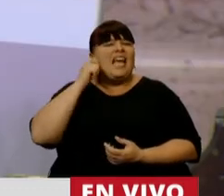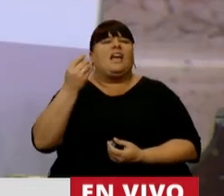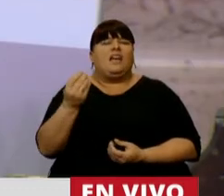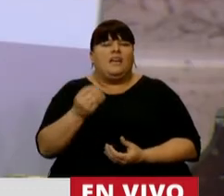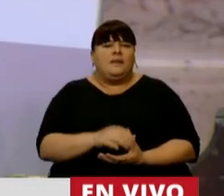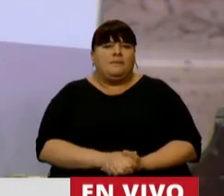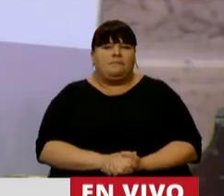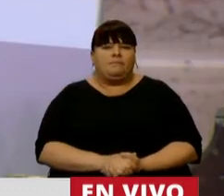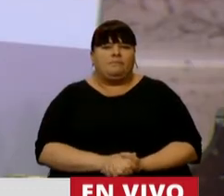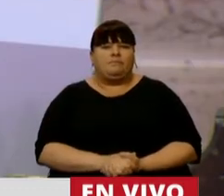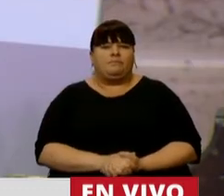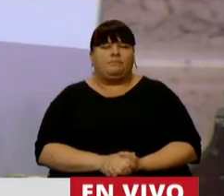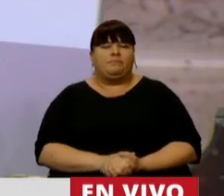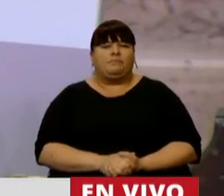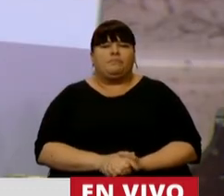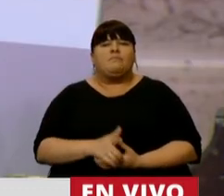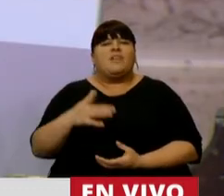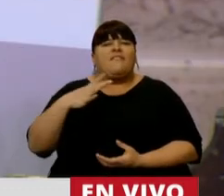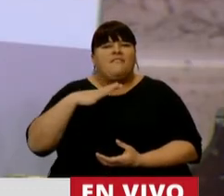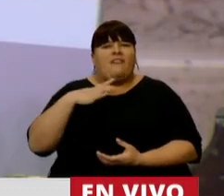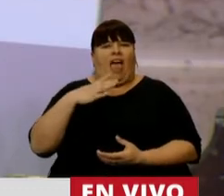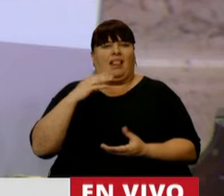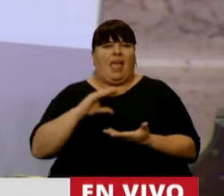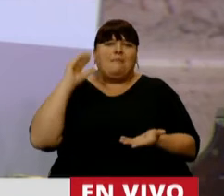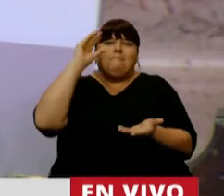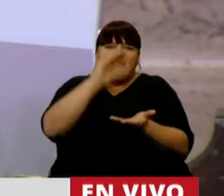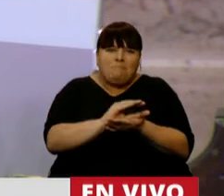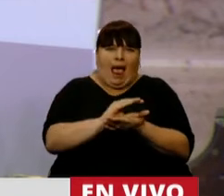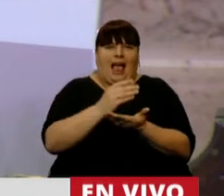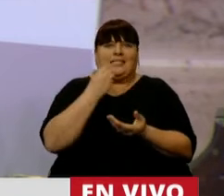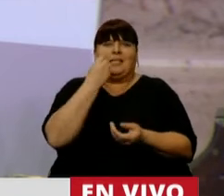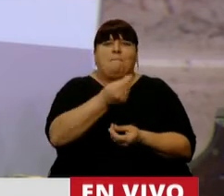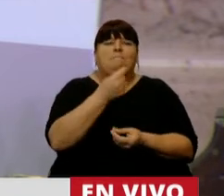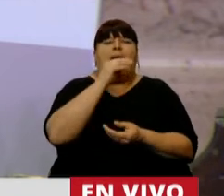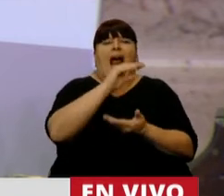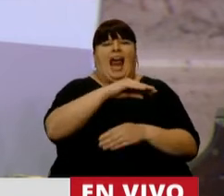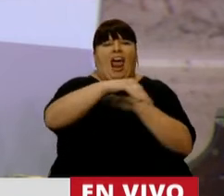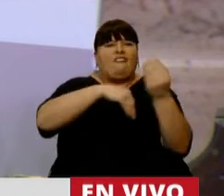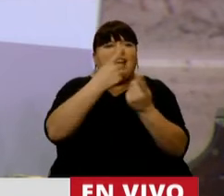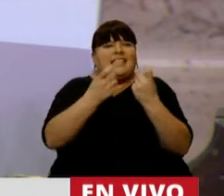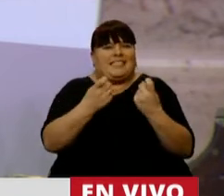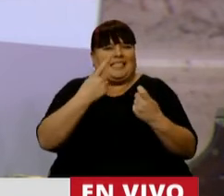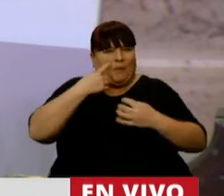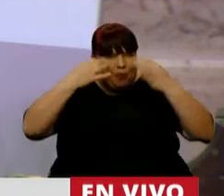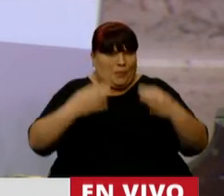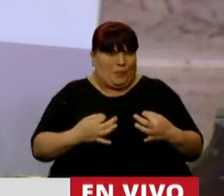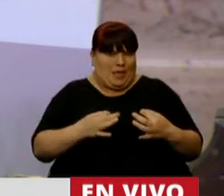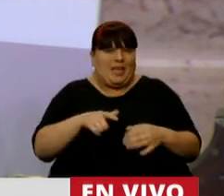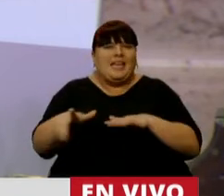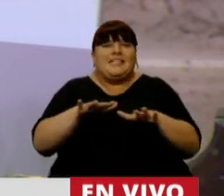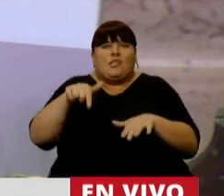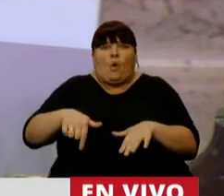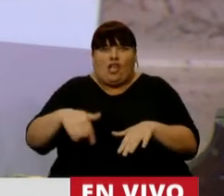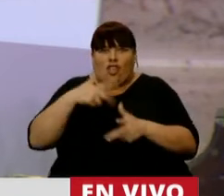que no se está haciendo el refuerzo en materia de los ingresos familiares que se necesitan, en el